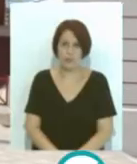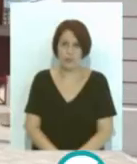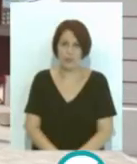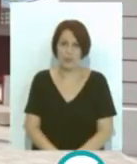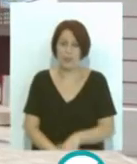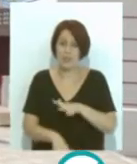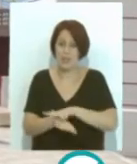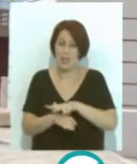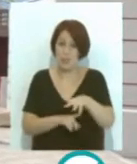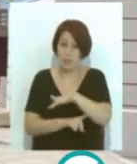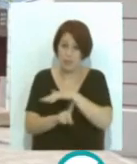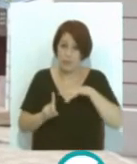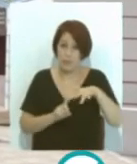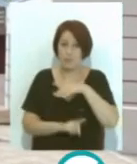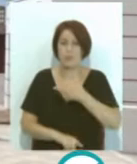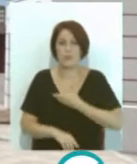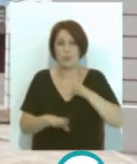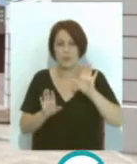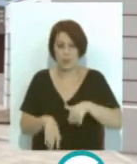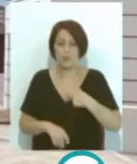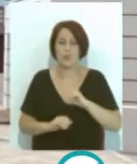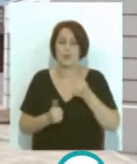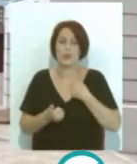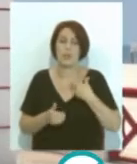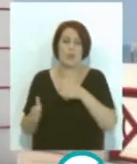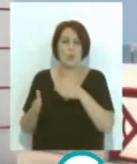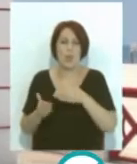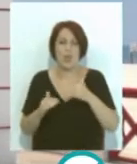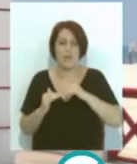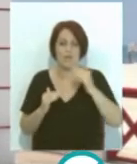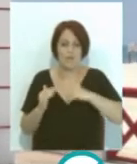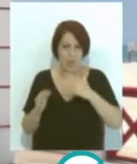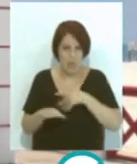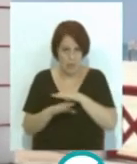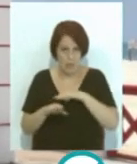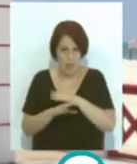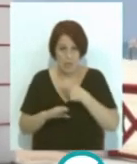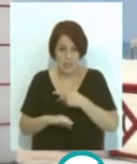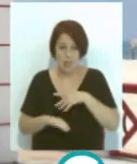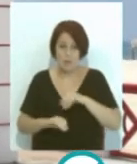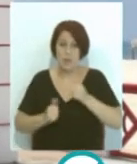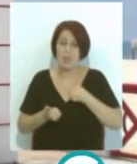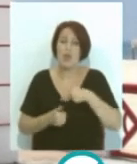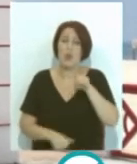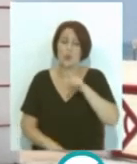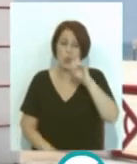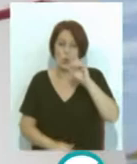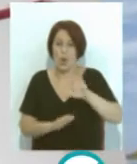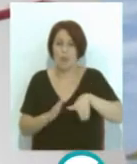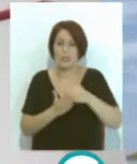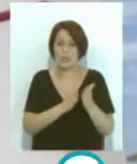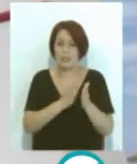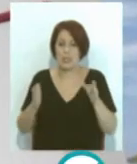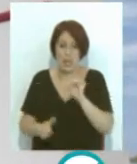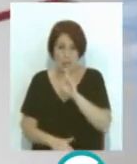La Delegación de Medio Ambiente del Ayuntamiento de Cádiz ha activado la temporada baja de playas que estará vigente desde este martes 1 de junio y hasta el próximo